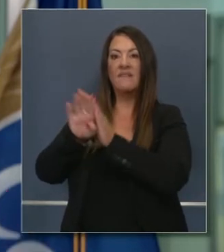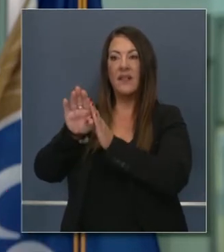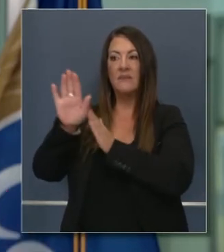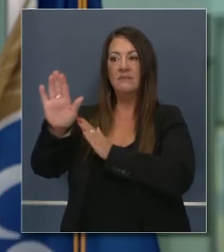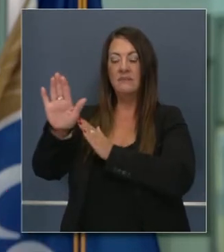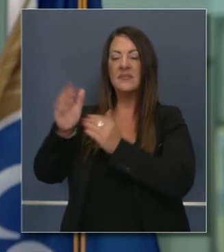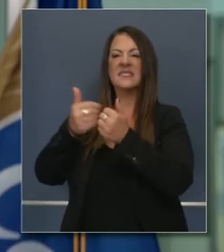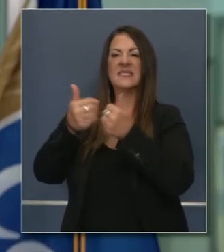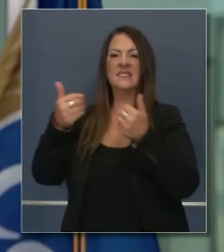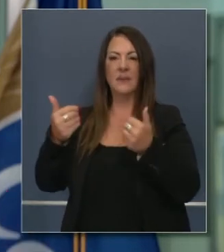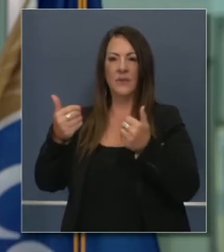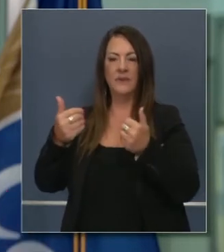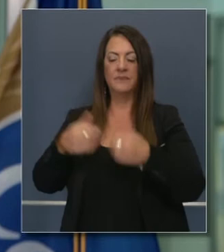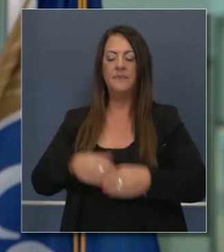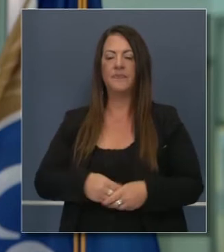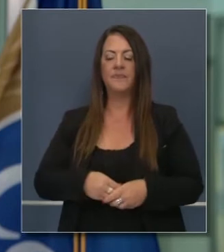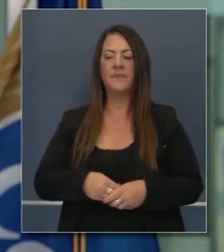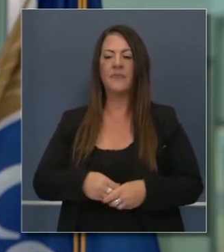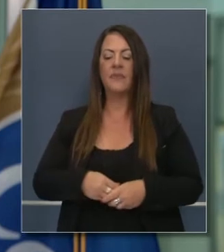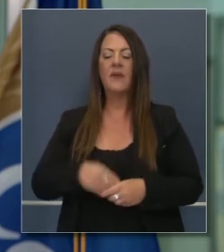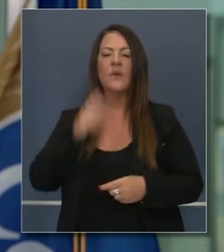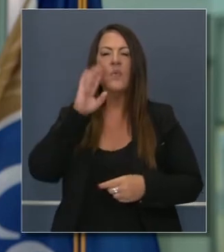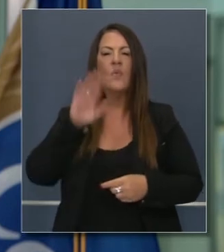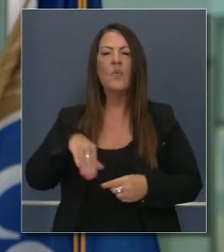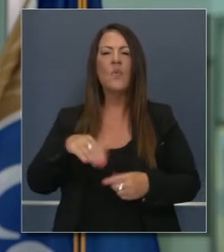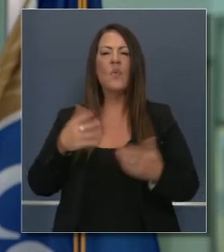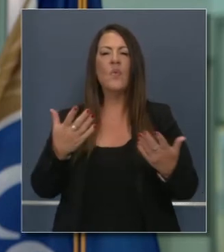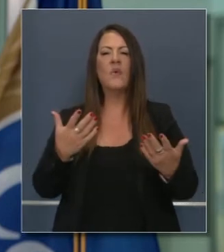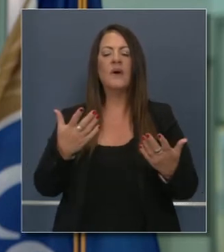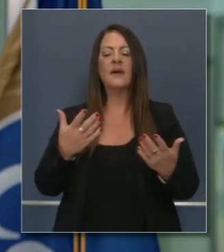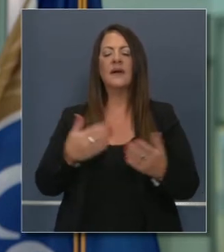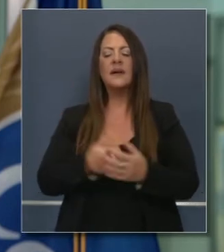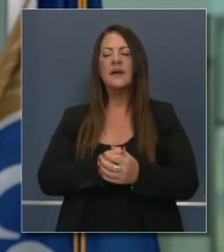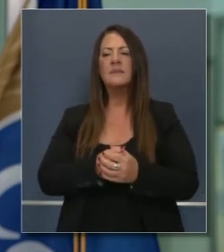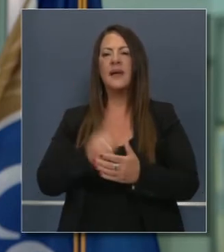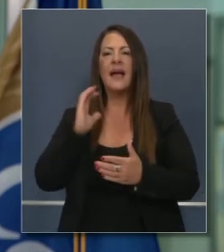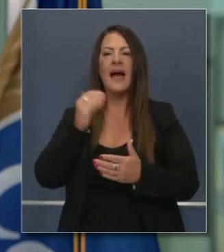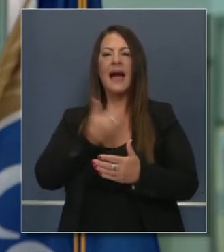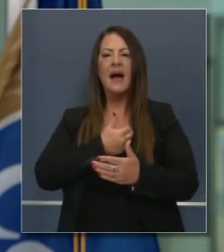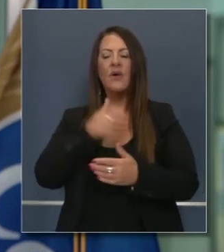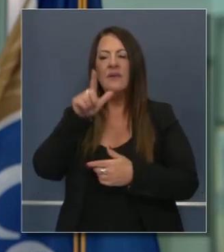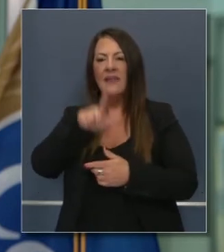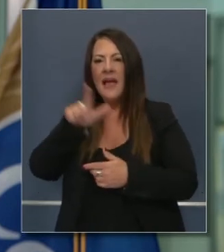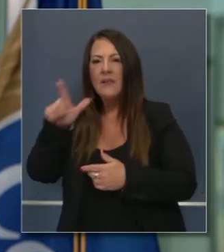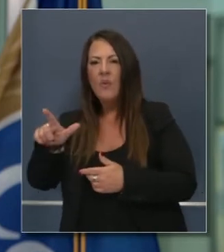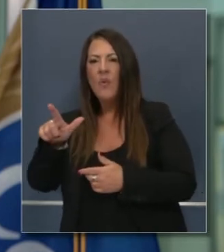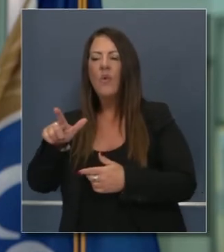de vivienda, eso por supuesto va en otro carril, pero en general, en términos generales,